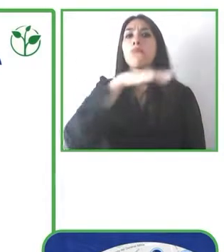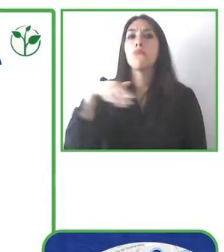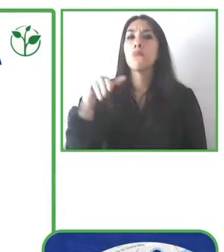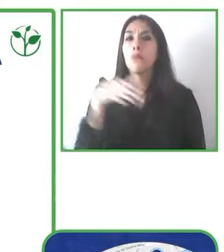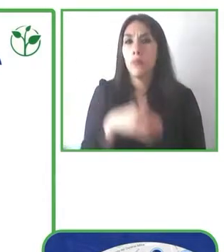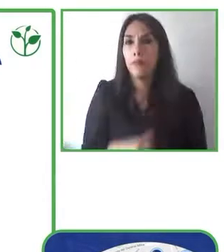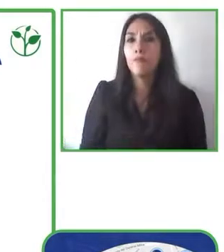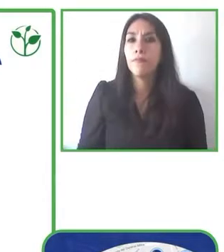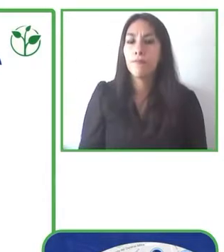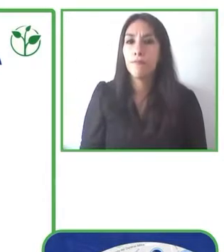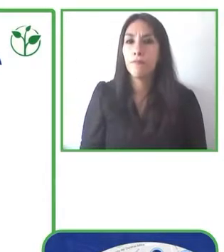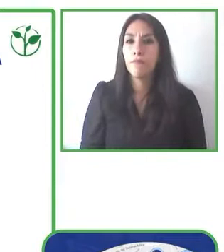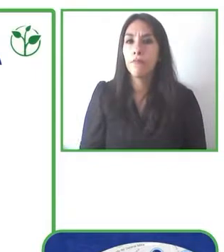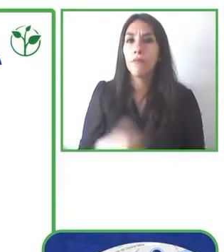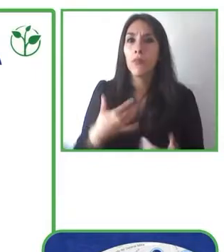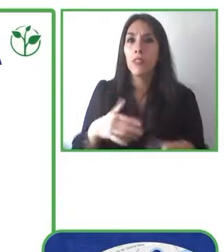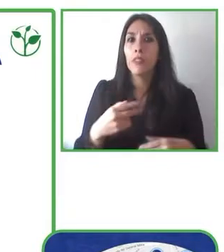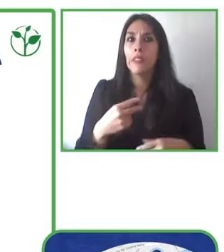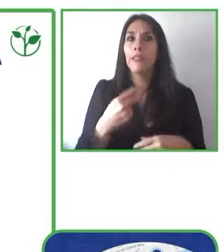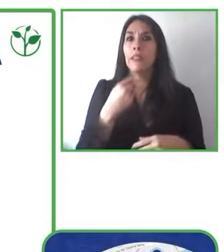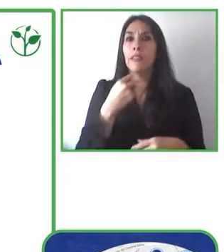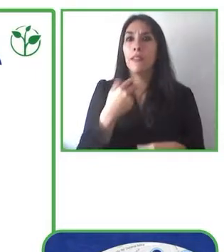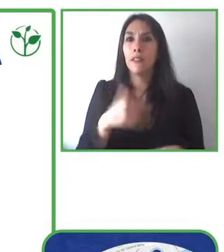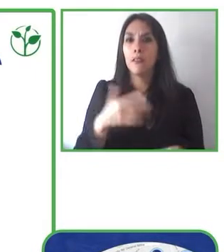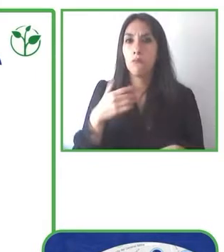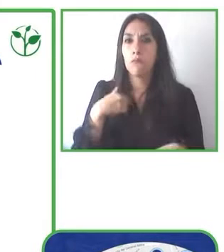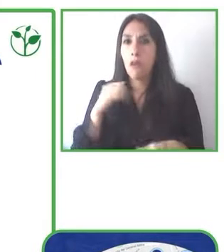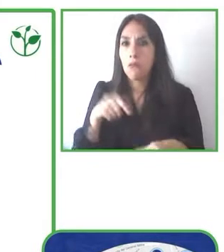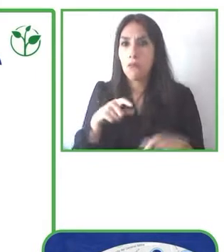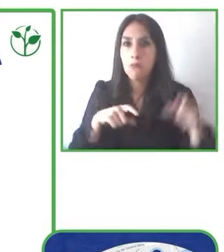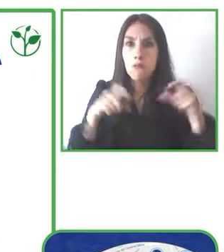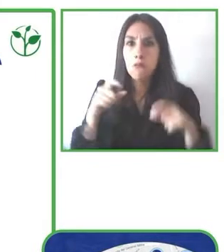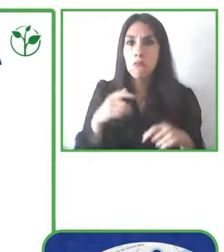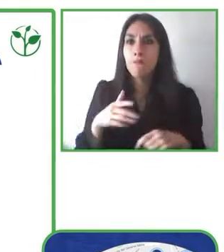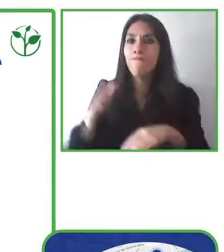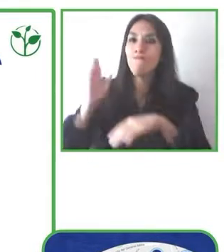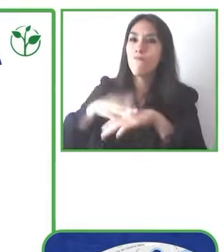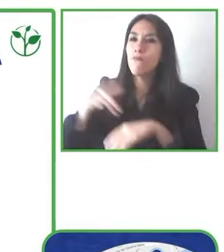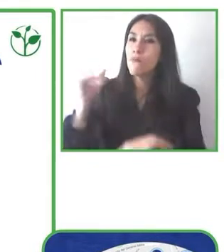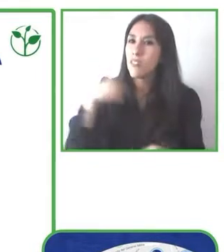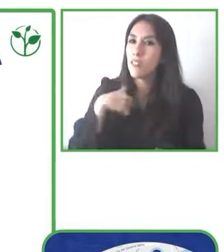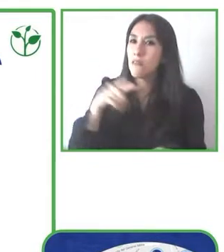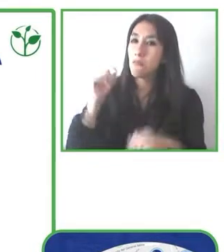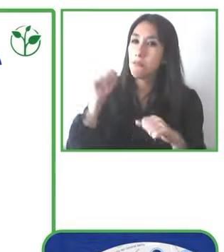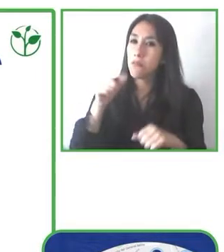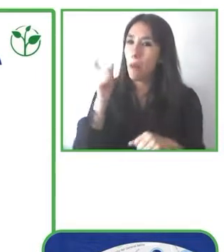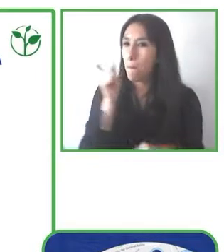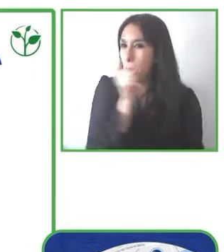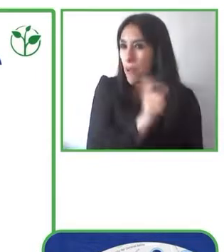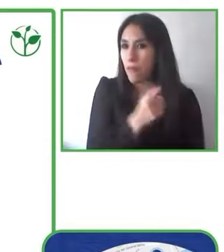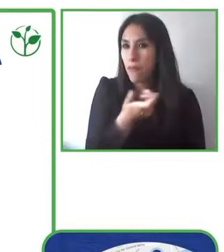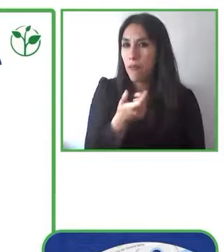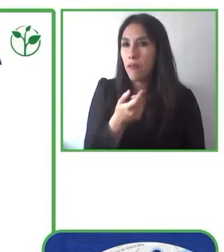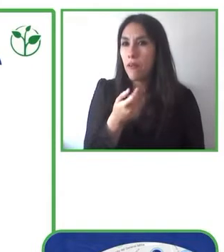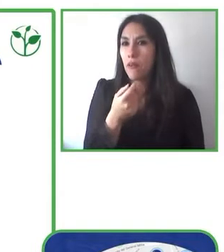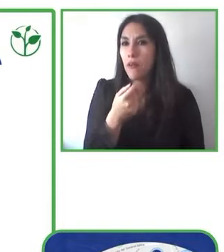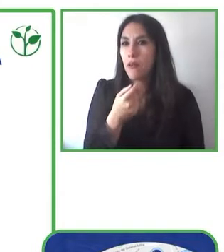tarjeta del abuelo para poder ir a la playa. Y esto, digamos, de alguna manera, nos permite poder